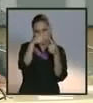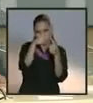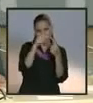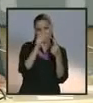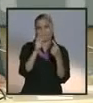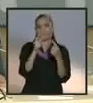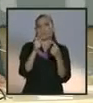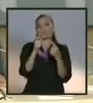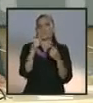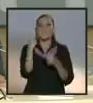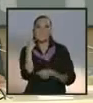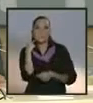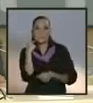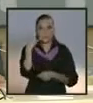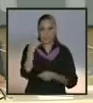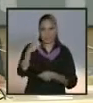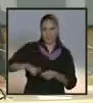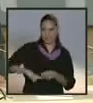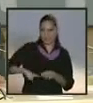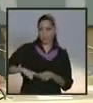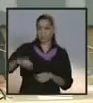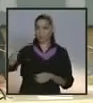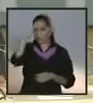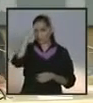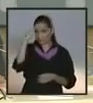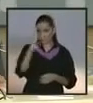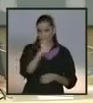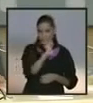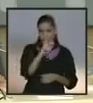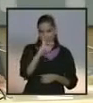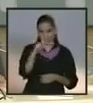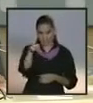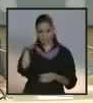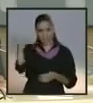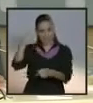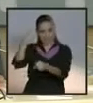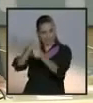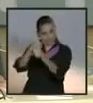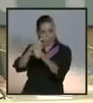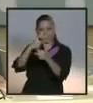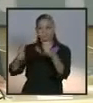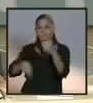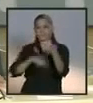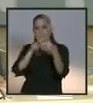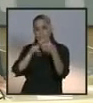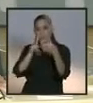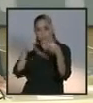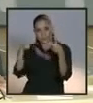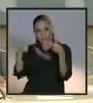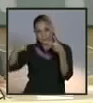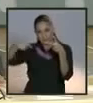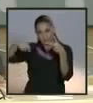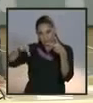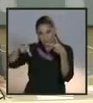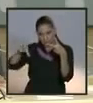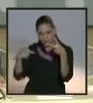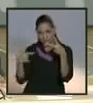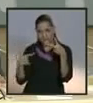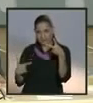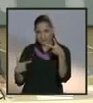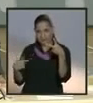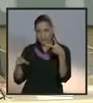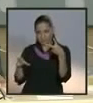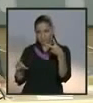político y gobierno. Bueno, el señor Enrique Peña Nieto es quien abre. El señor Gabriel Cuadrila Torre es quien cierra.